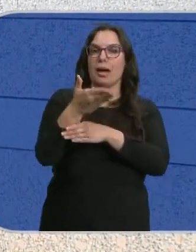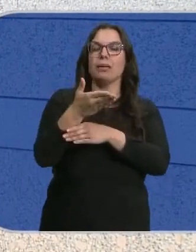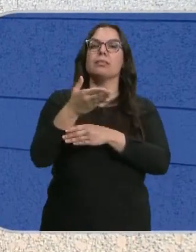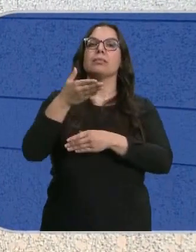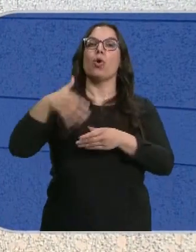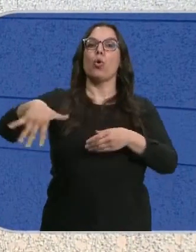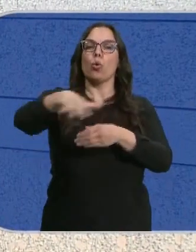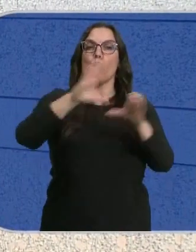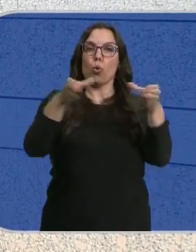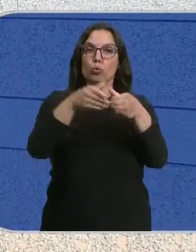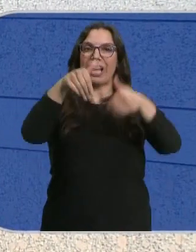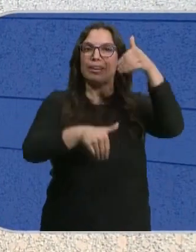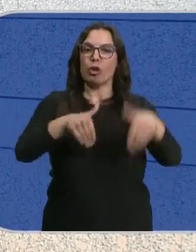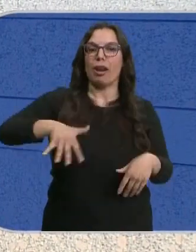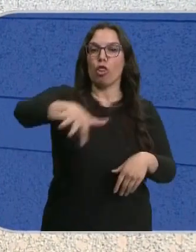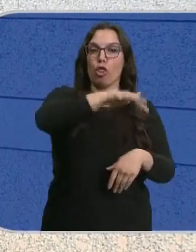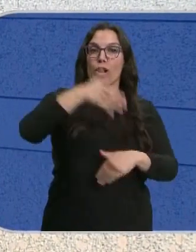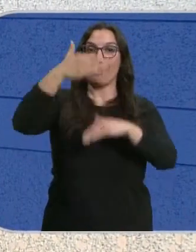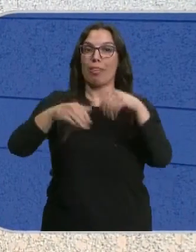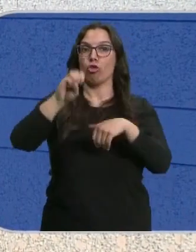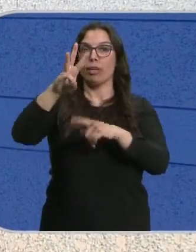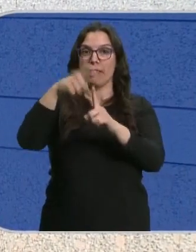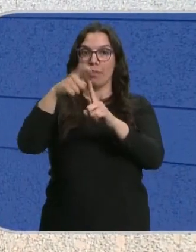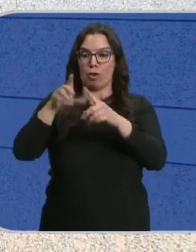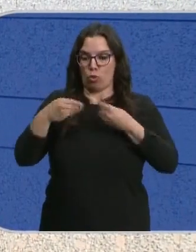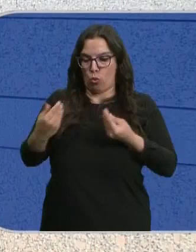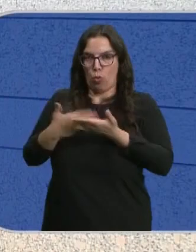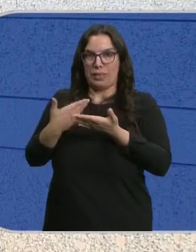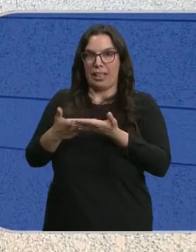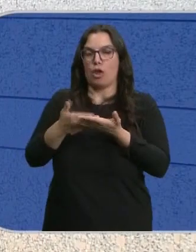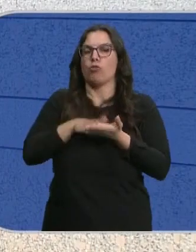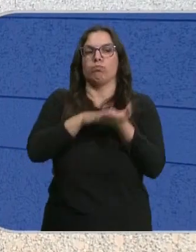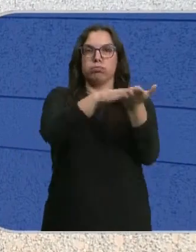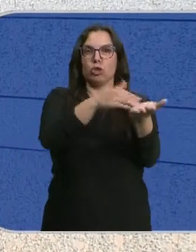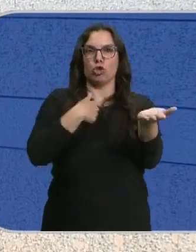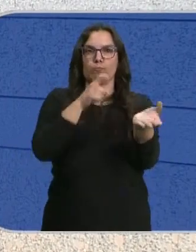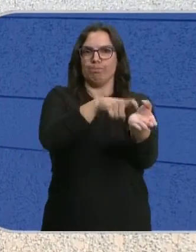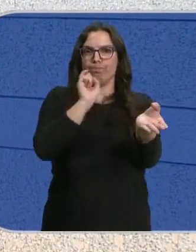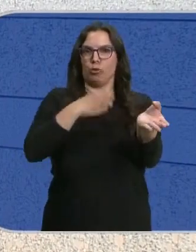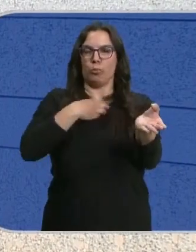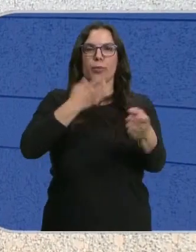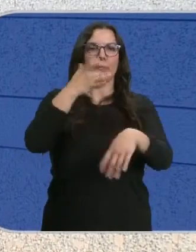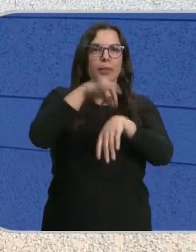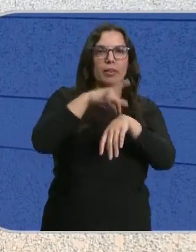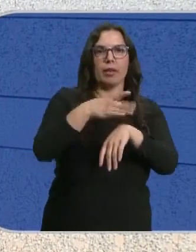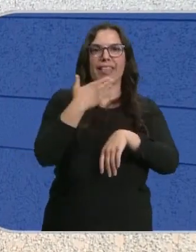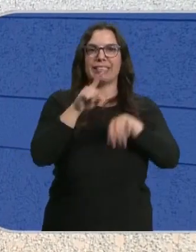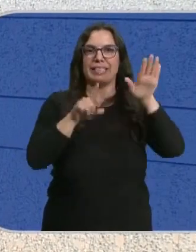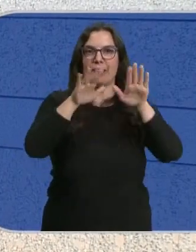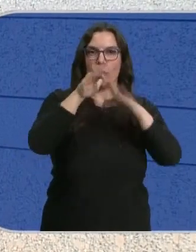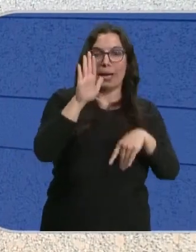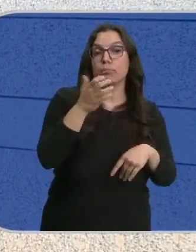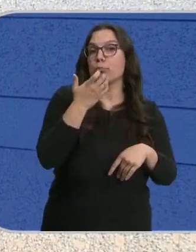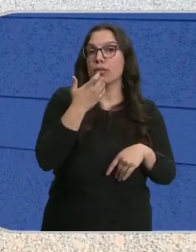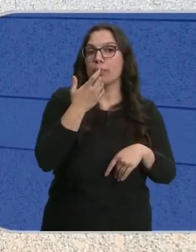Junta Electoral de zona antes del 13 de mayo con la documentación que acrediten que no pueden participar. Enfermedades o mayores de 65